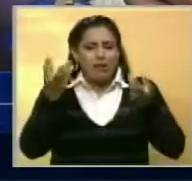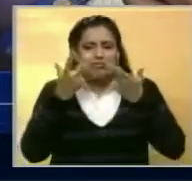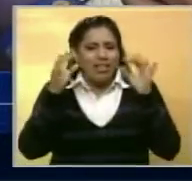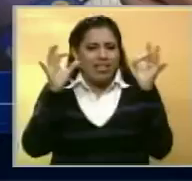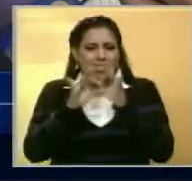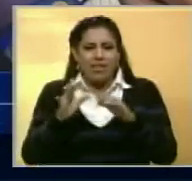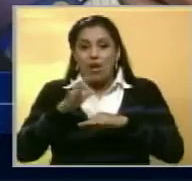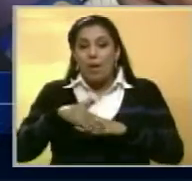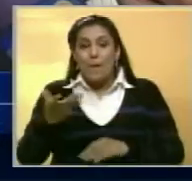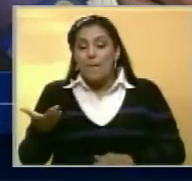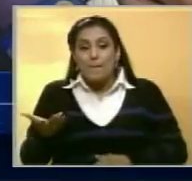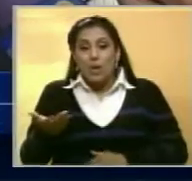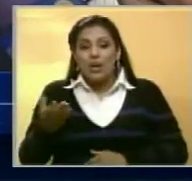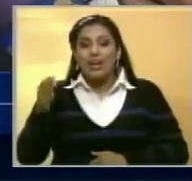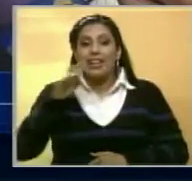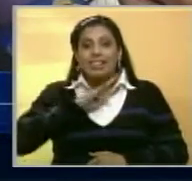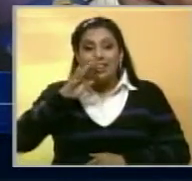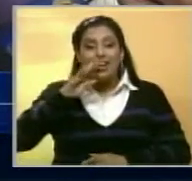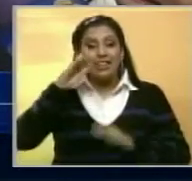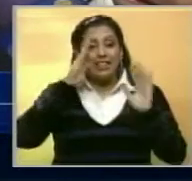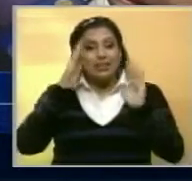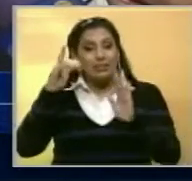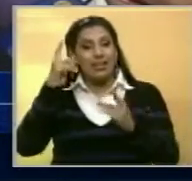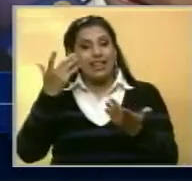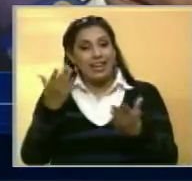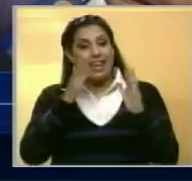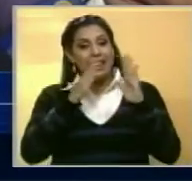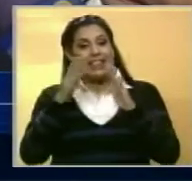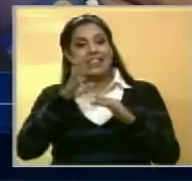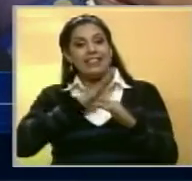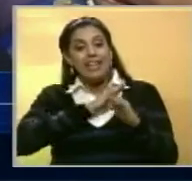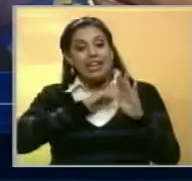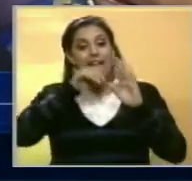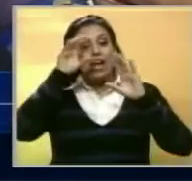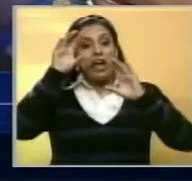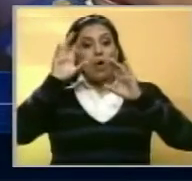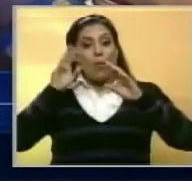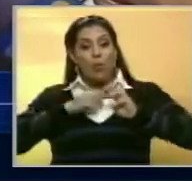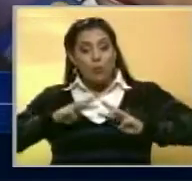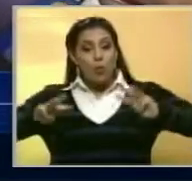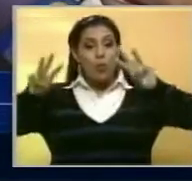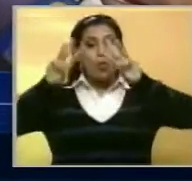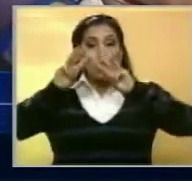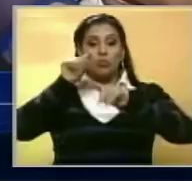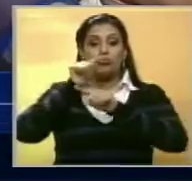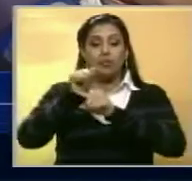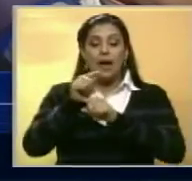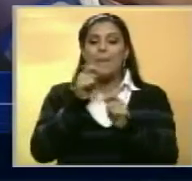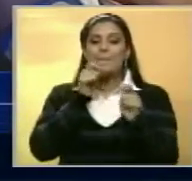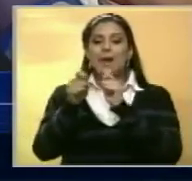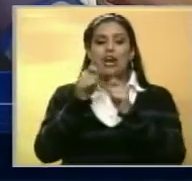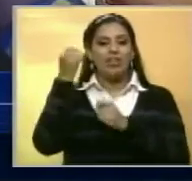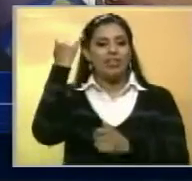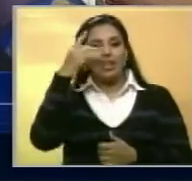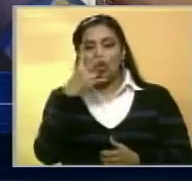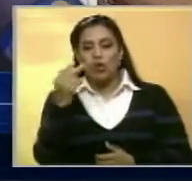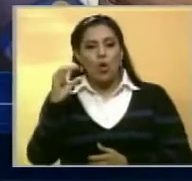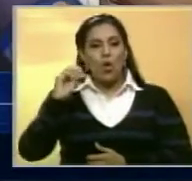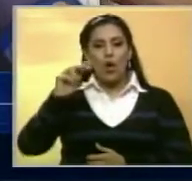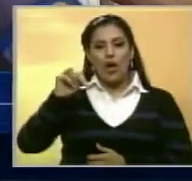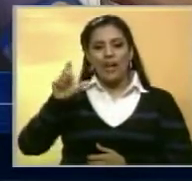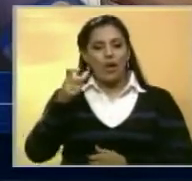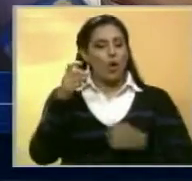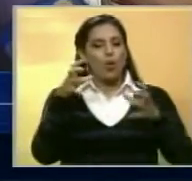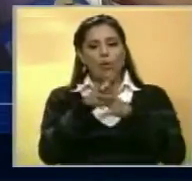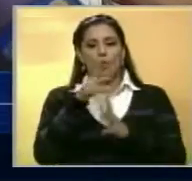Porque simple y llanamente eso tiene un protocolo. El protocolo lo dicta las Naciones Unidas. No lo dicta un periodista o una ONG o un